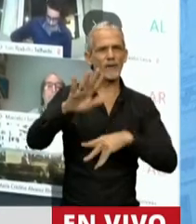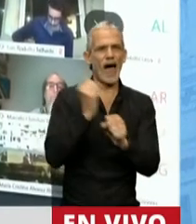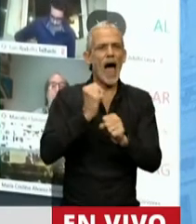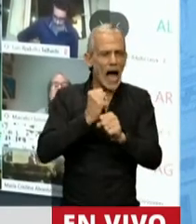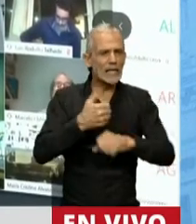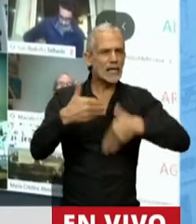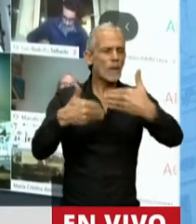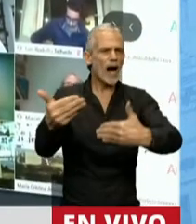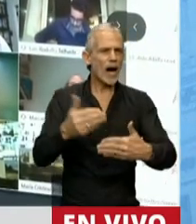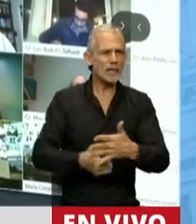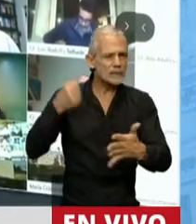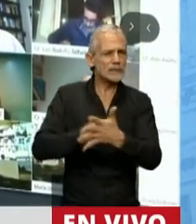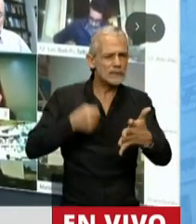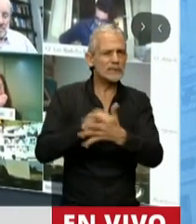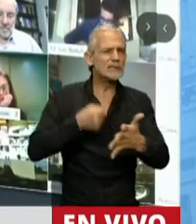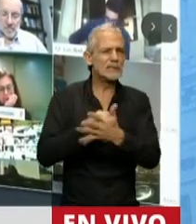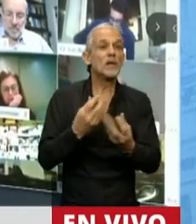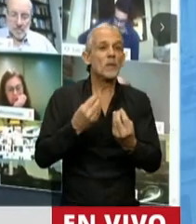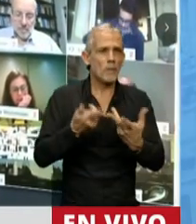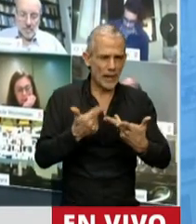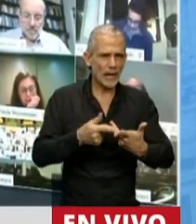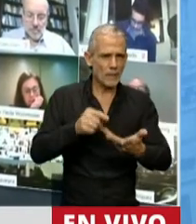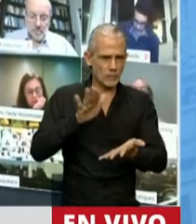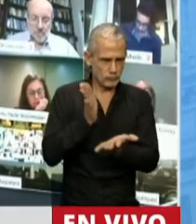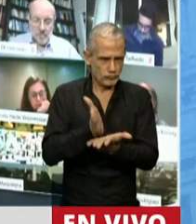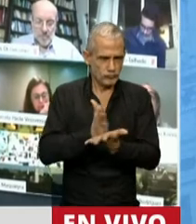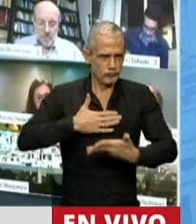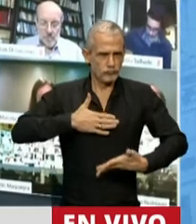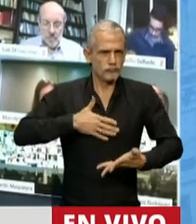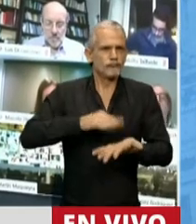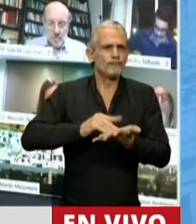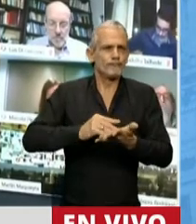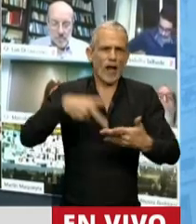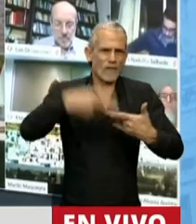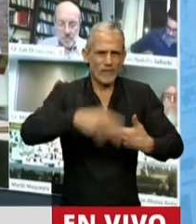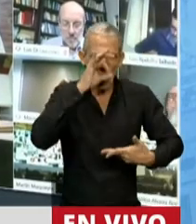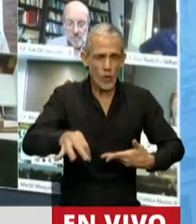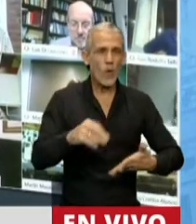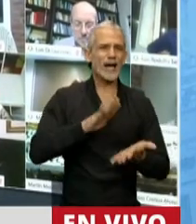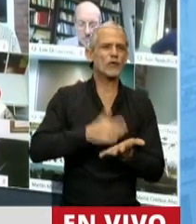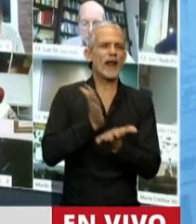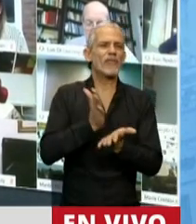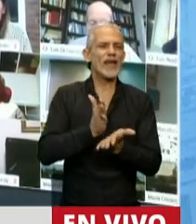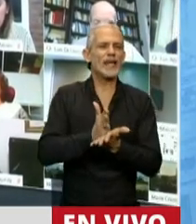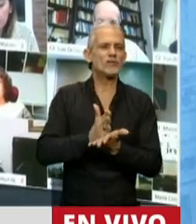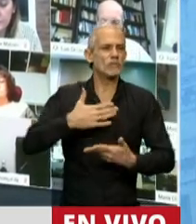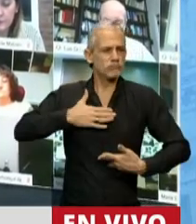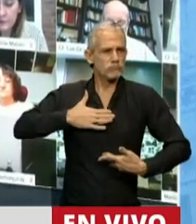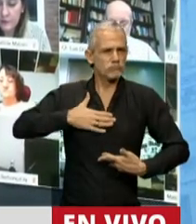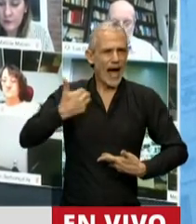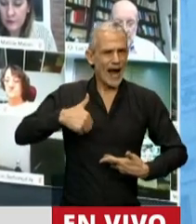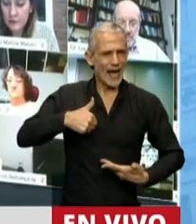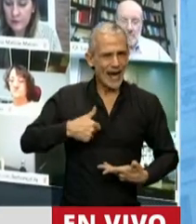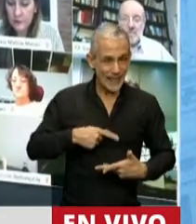de manera incansable para potenciar el legítimo e imprescriptible reclamo sobre la soberanía